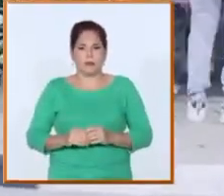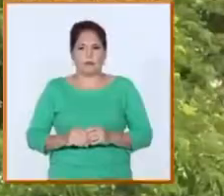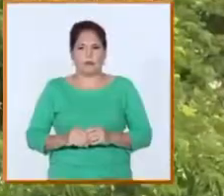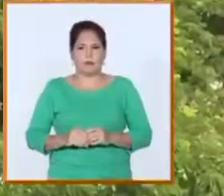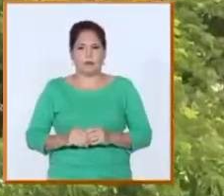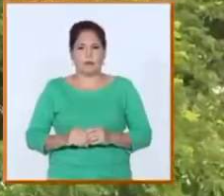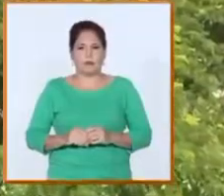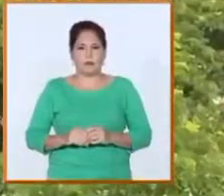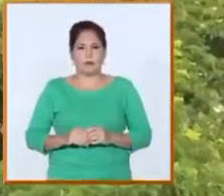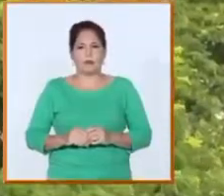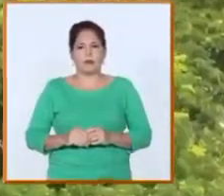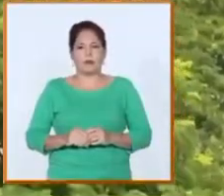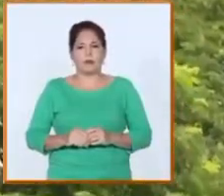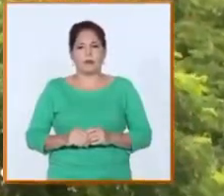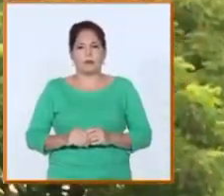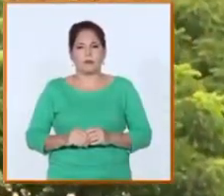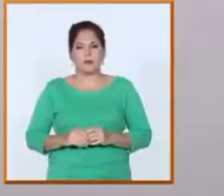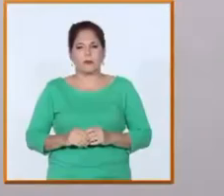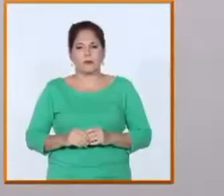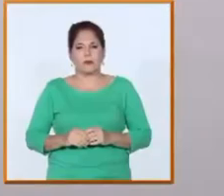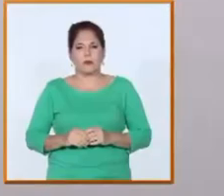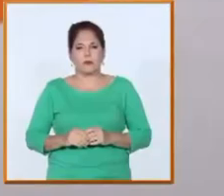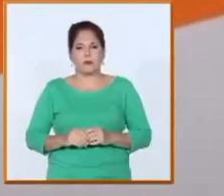Caballero Canal Cubano de Noticias